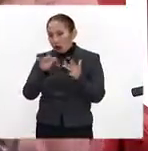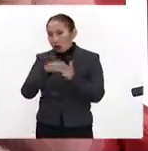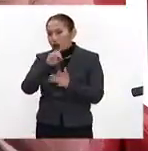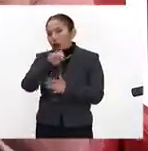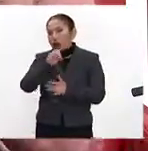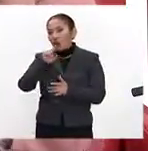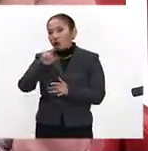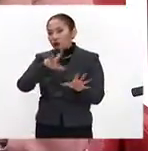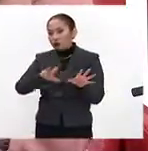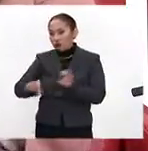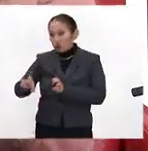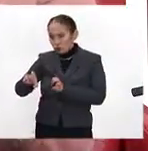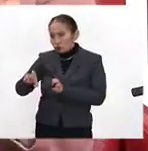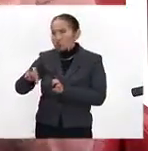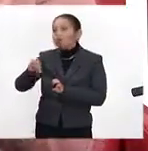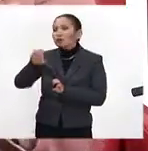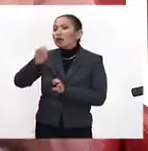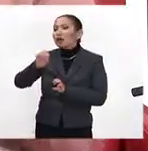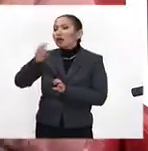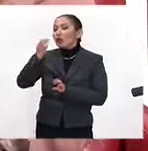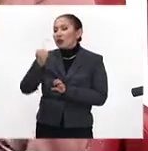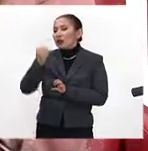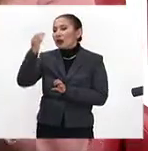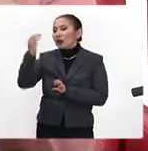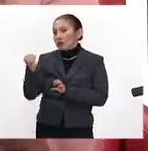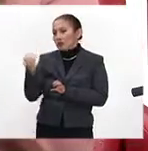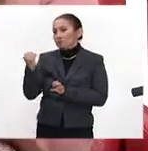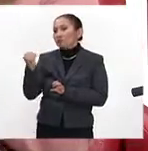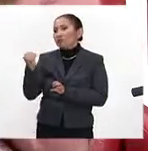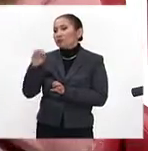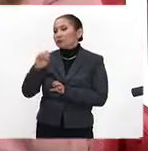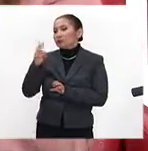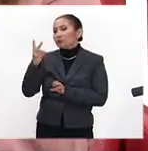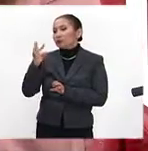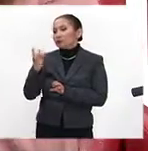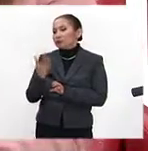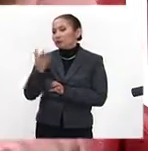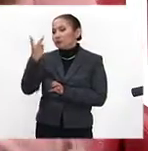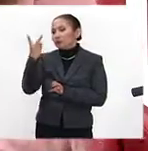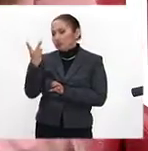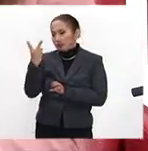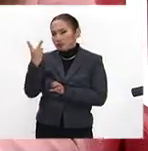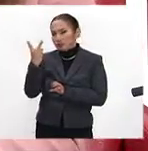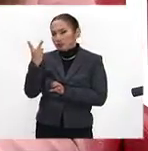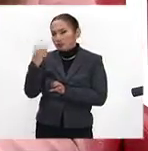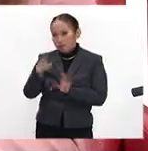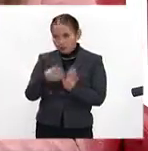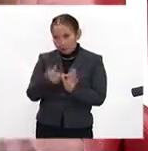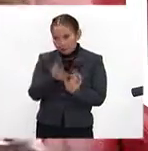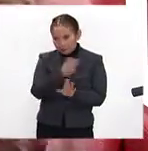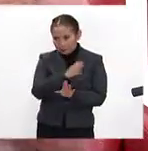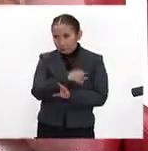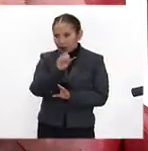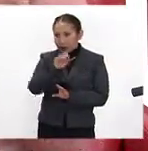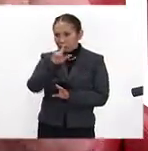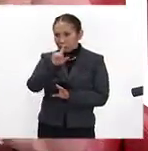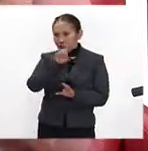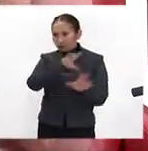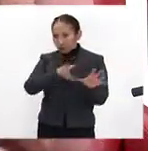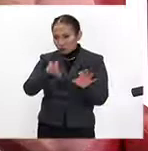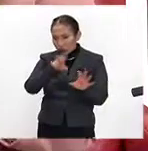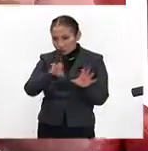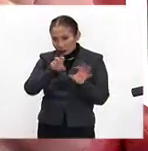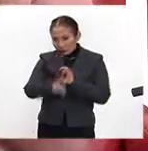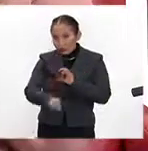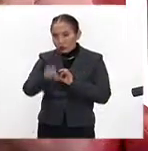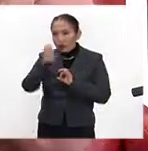01800-099-0242. ¿Otra vez no lo repites? Sí. 01800.